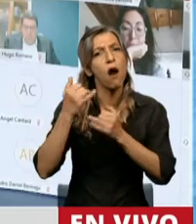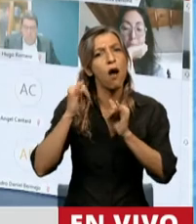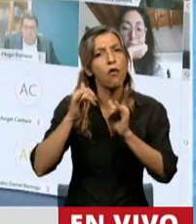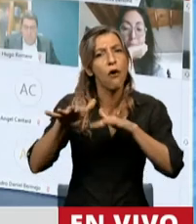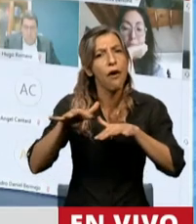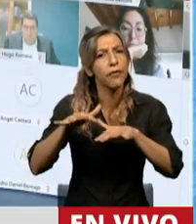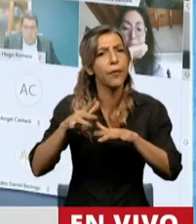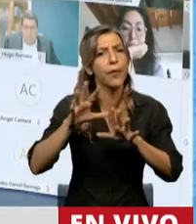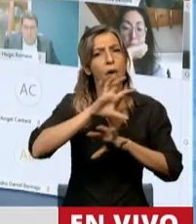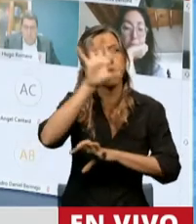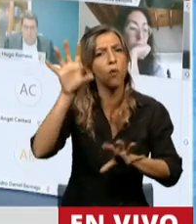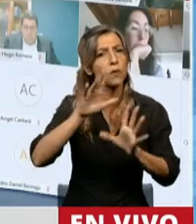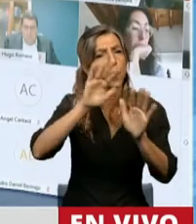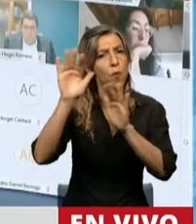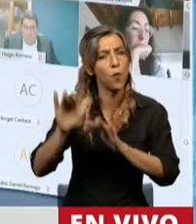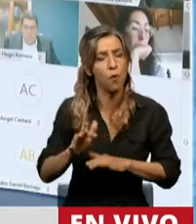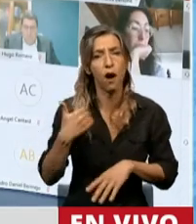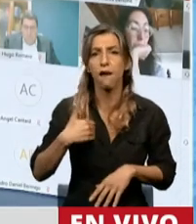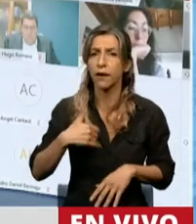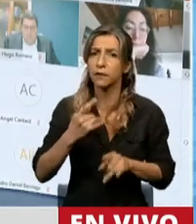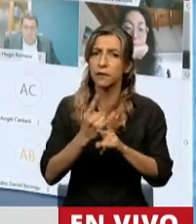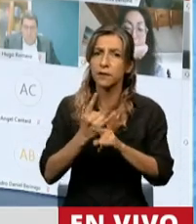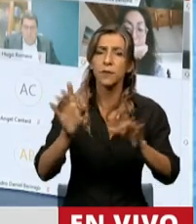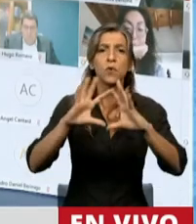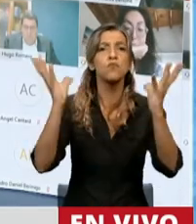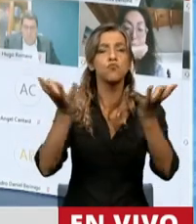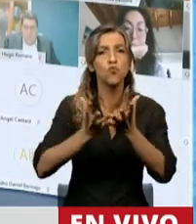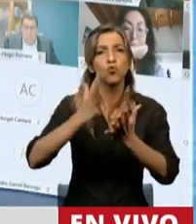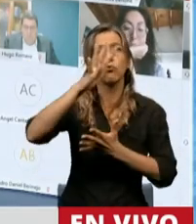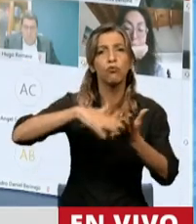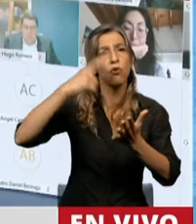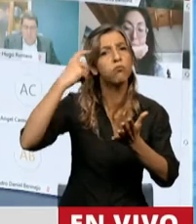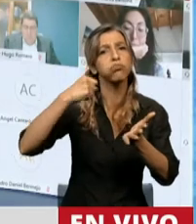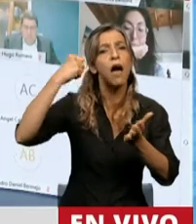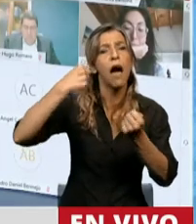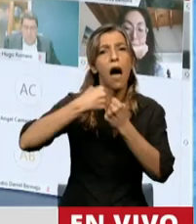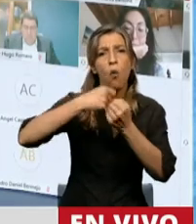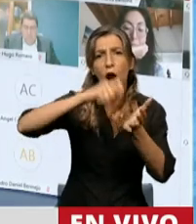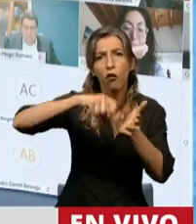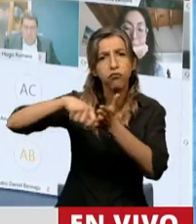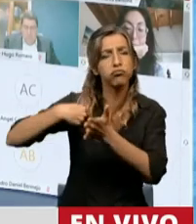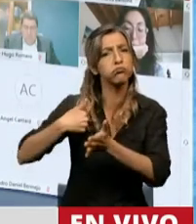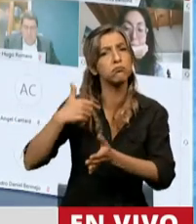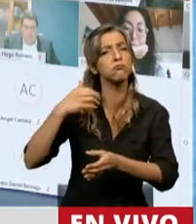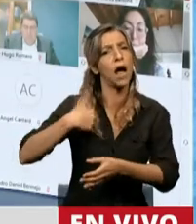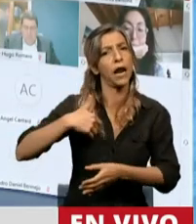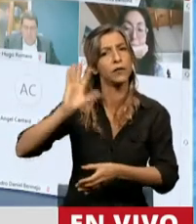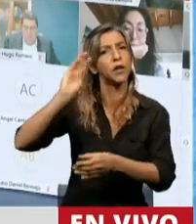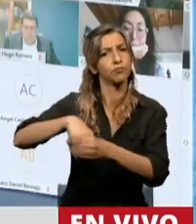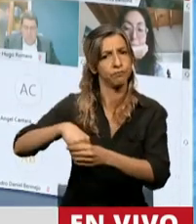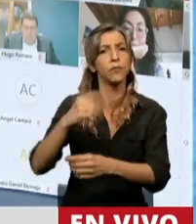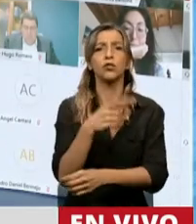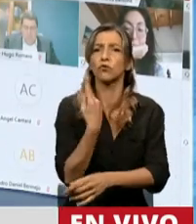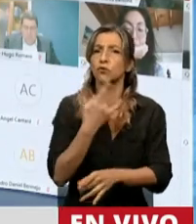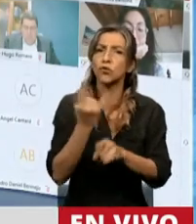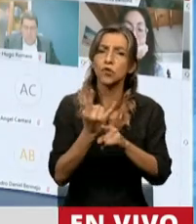signatario de todos los derechos de tratados y derechos humanos que nos marcan nuevamente como un país pionero